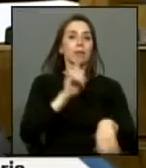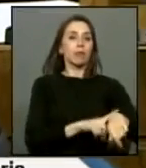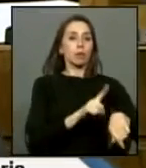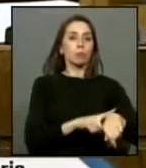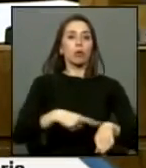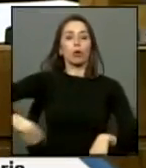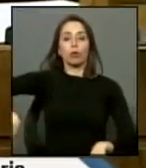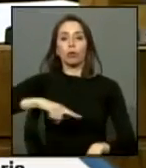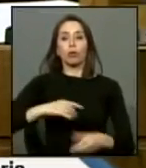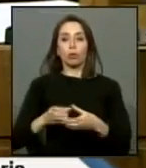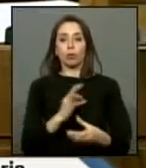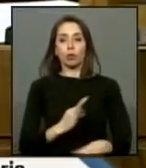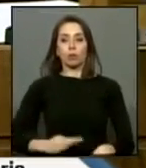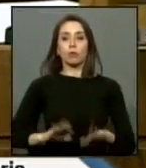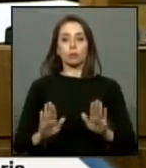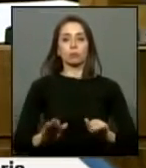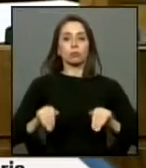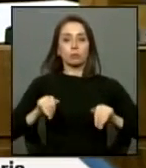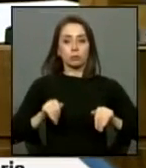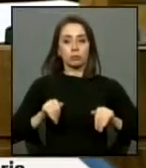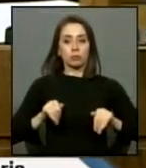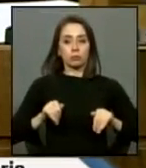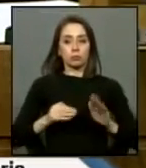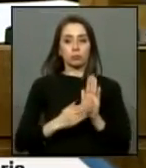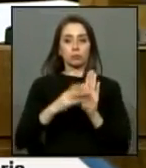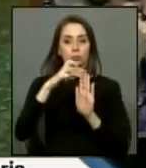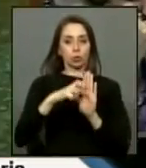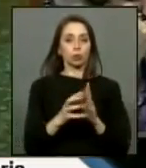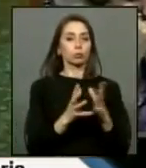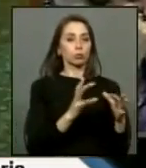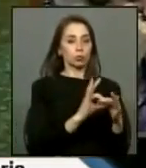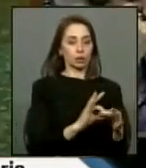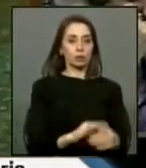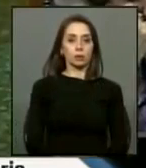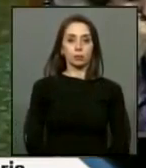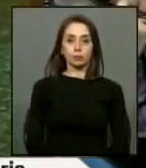de la bancada nos abstendremos en este proyecto muchas gracias